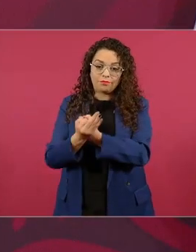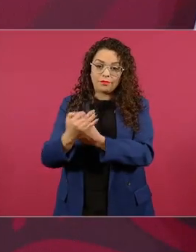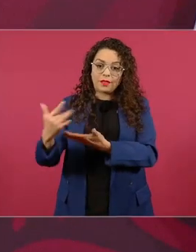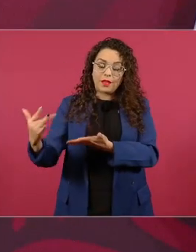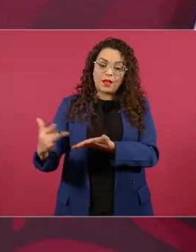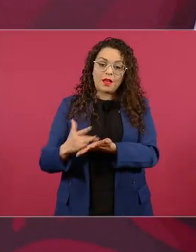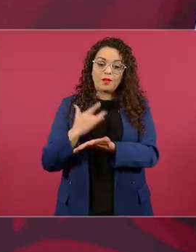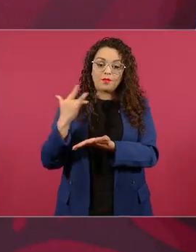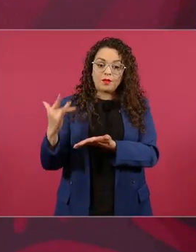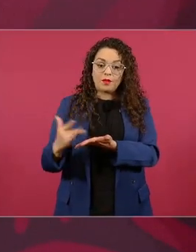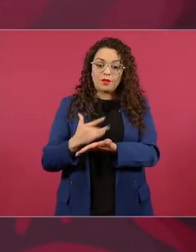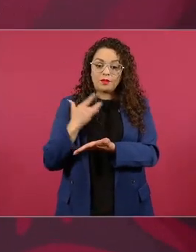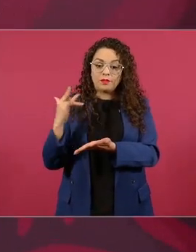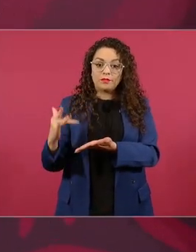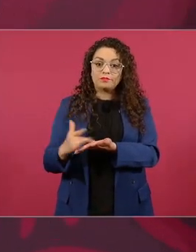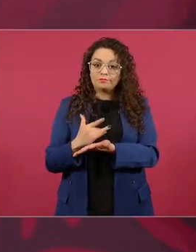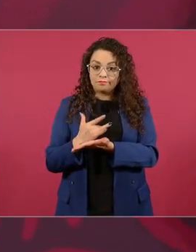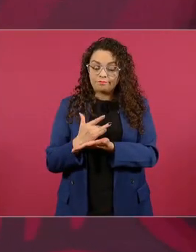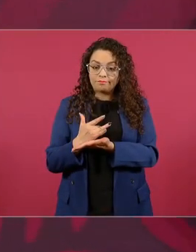cuando cuando